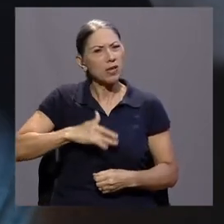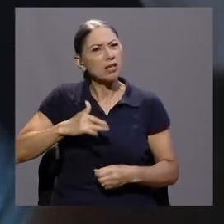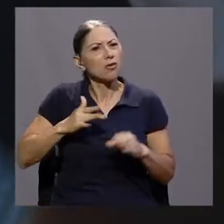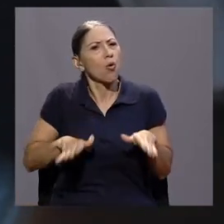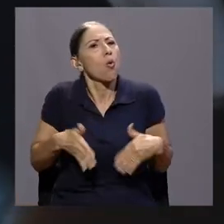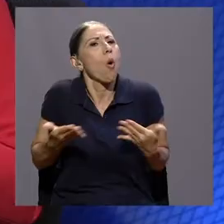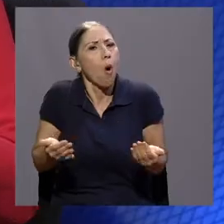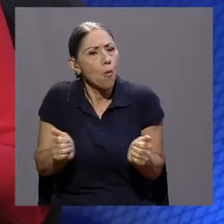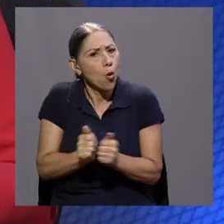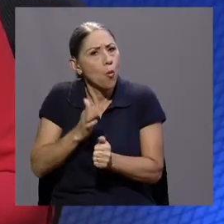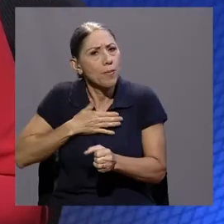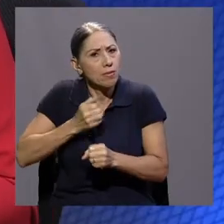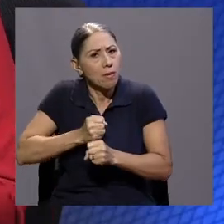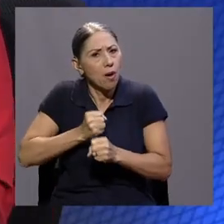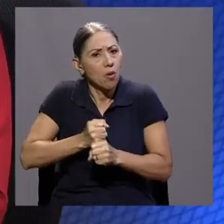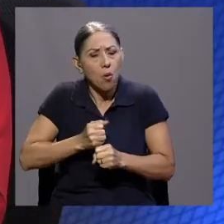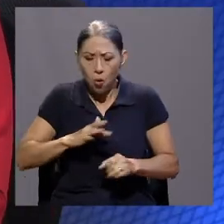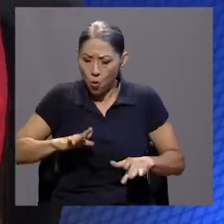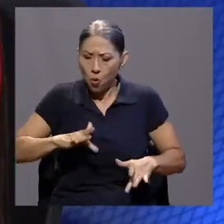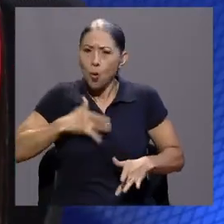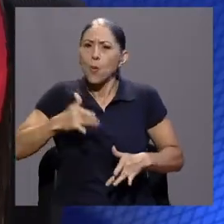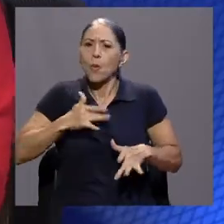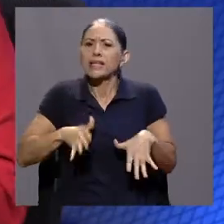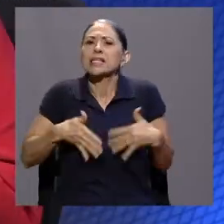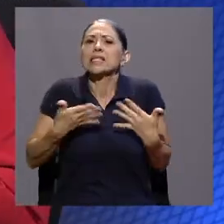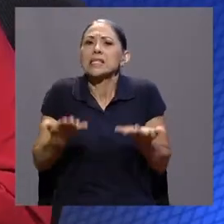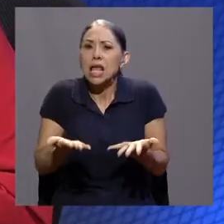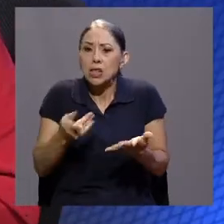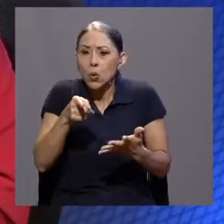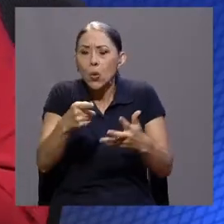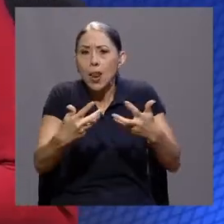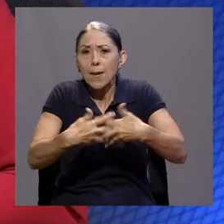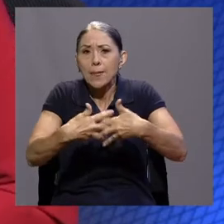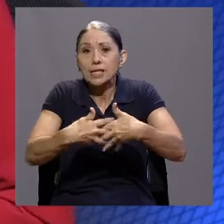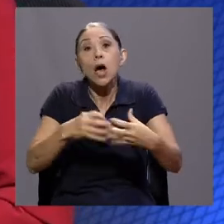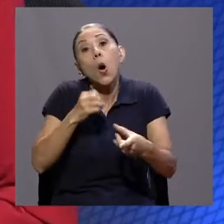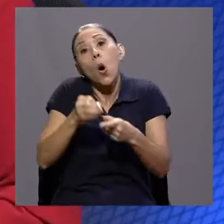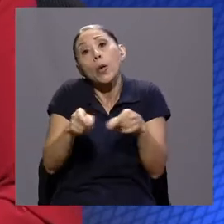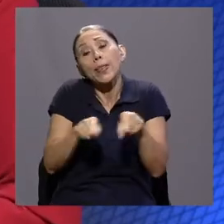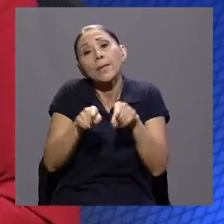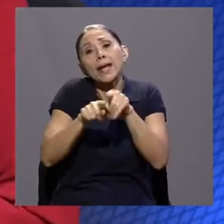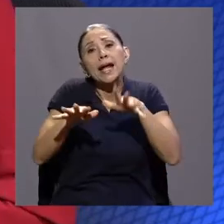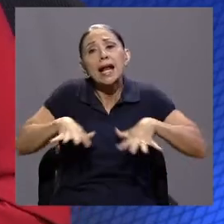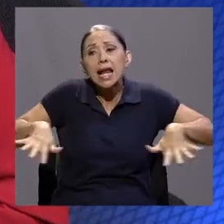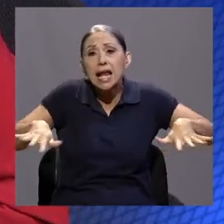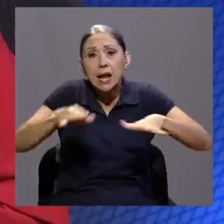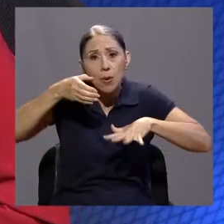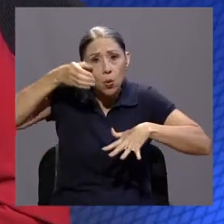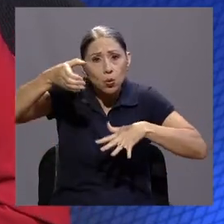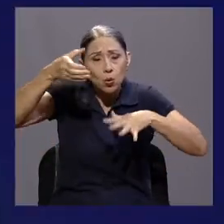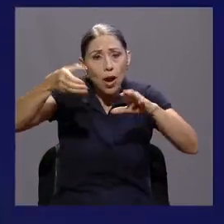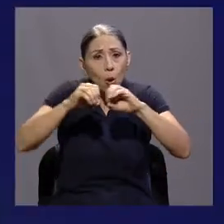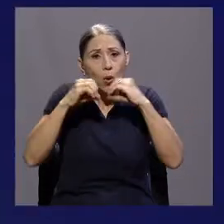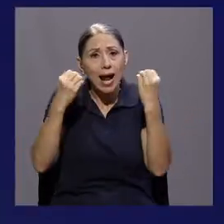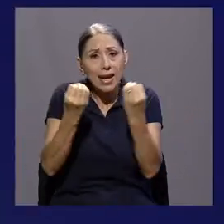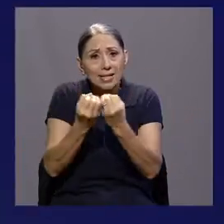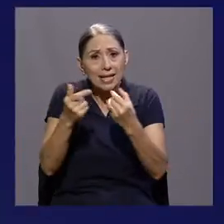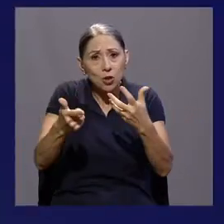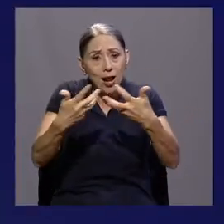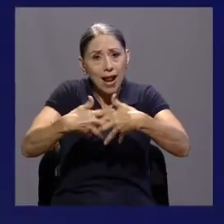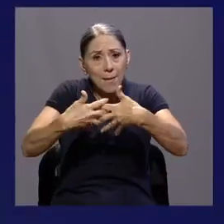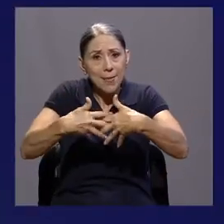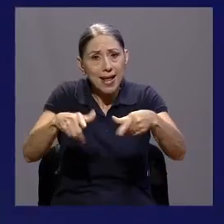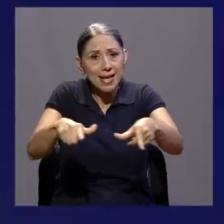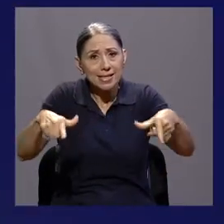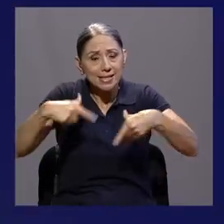cómo yo me siento ante la empresa o también el clima o la cultura organizacional de la empresa. Otra cosa importante,